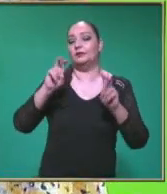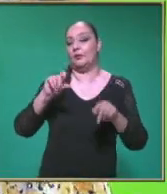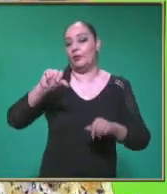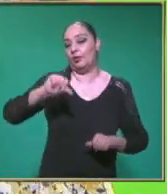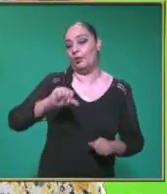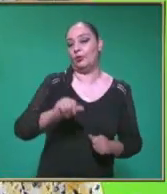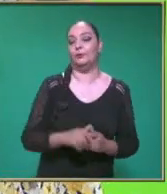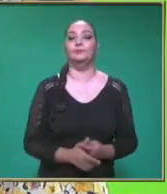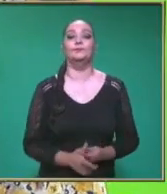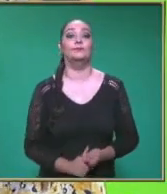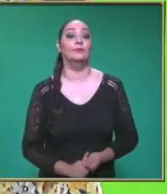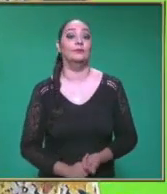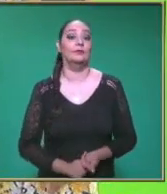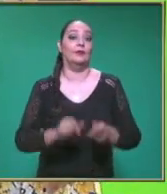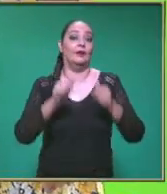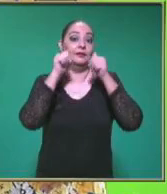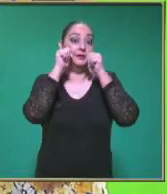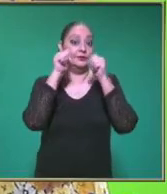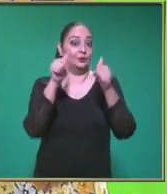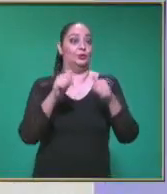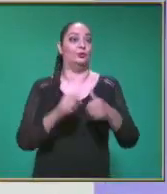Pongan atención Chicos